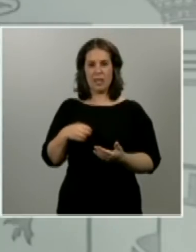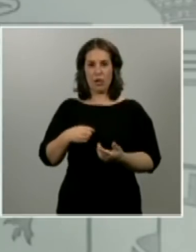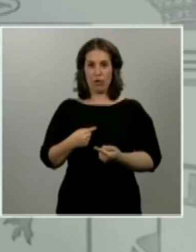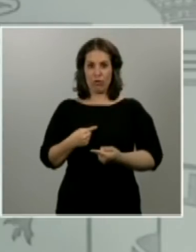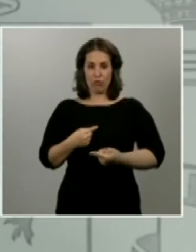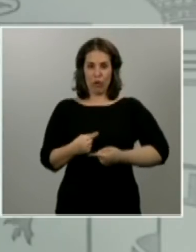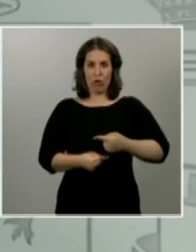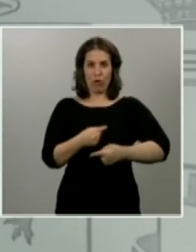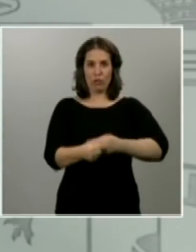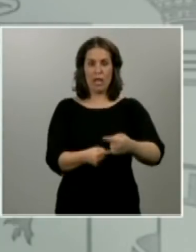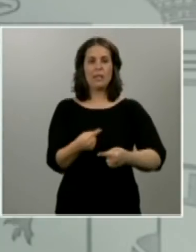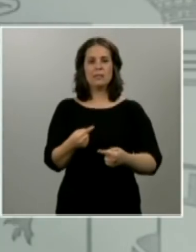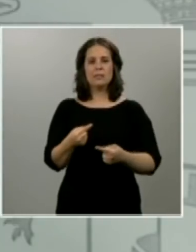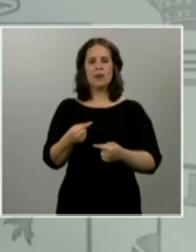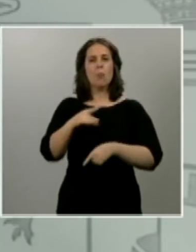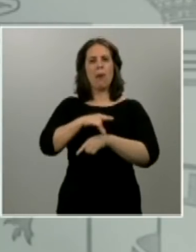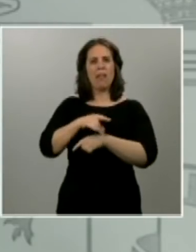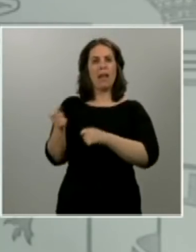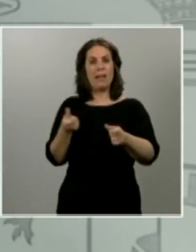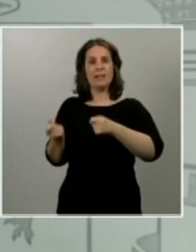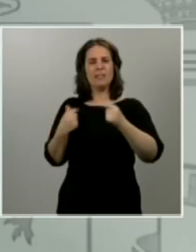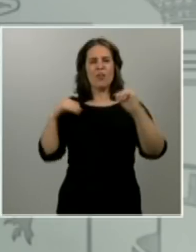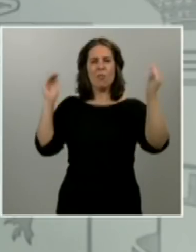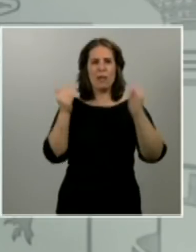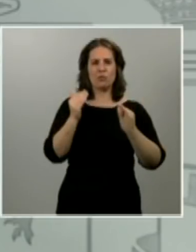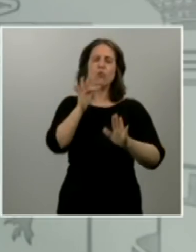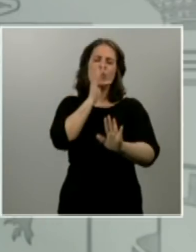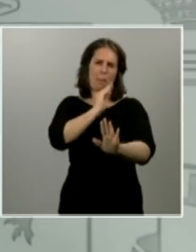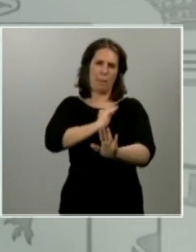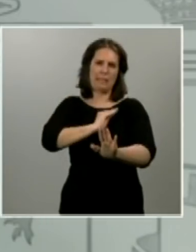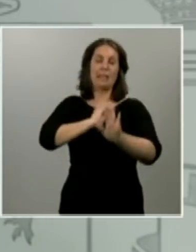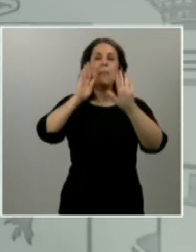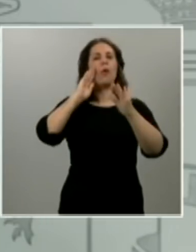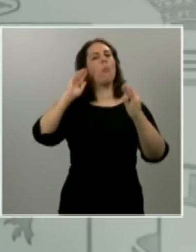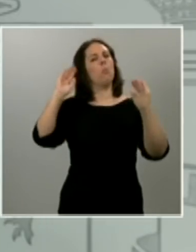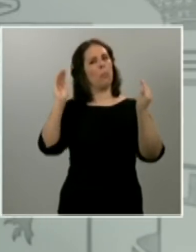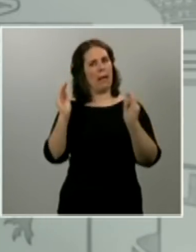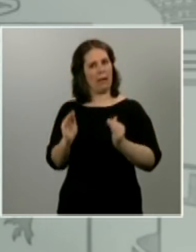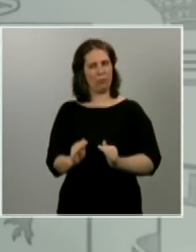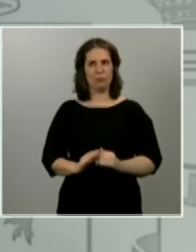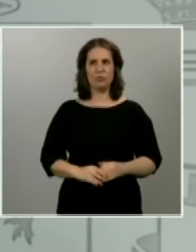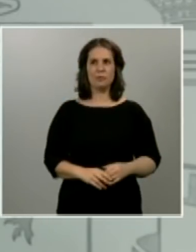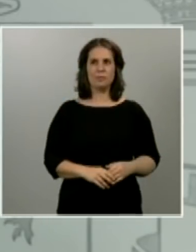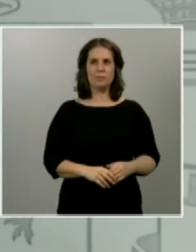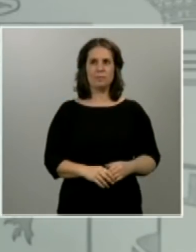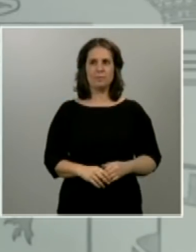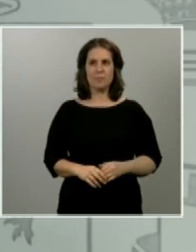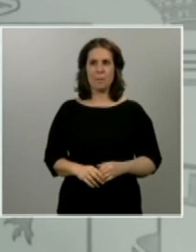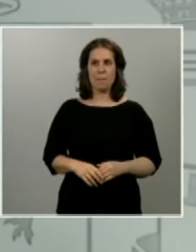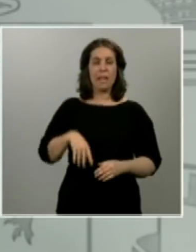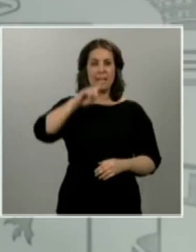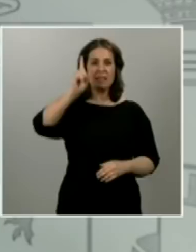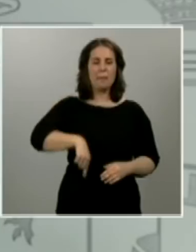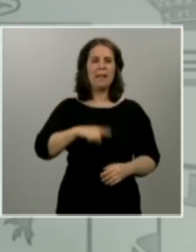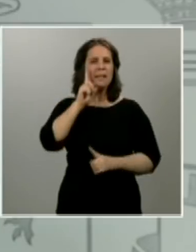aun siendo todavía un número bastante considerable, y han servido también para ver cómo se multiplicaban las altas, que ascienden